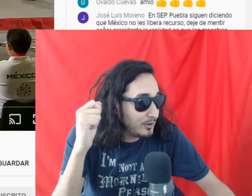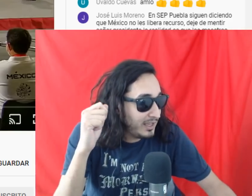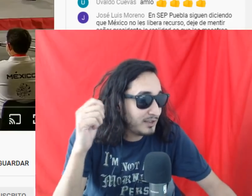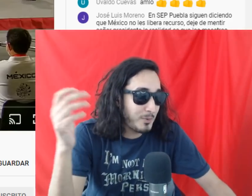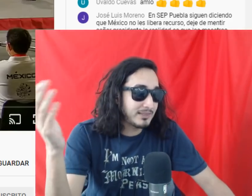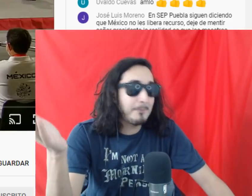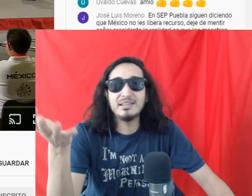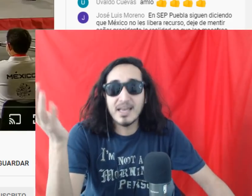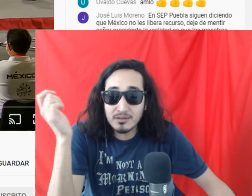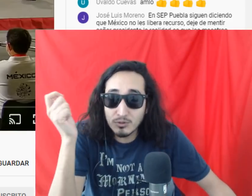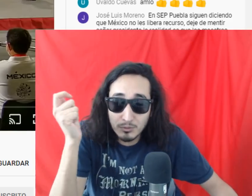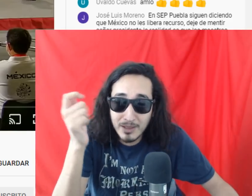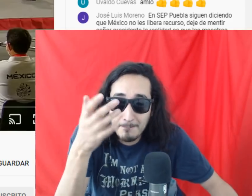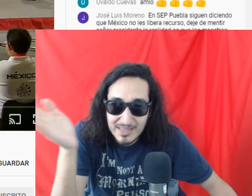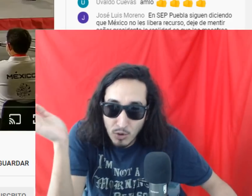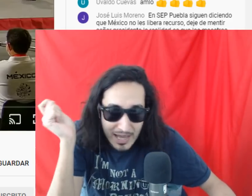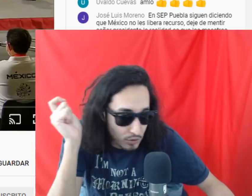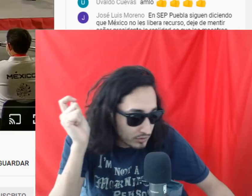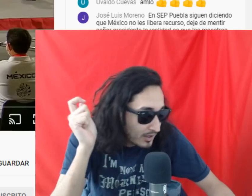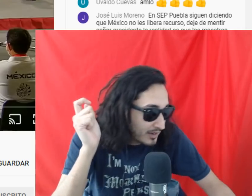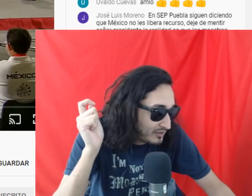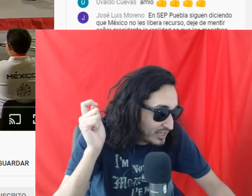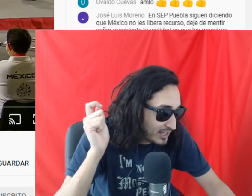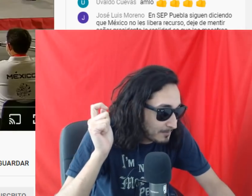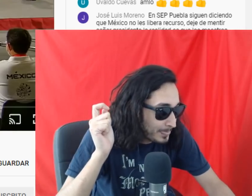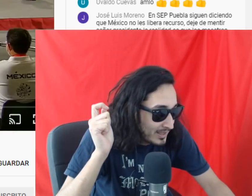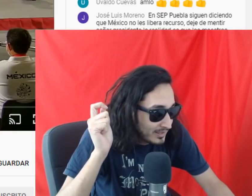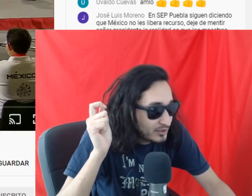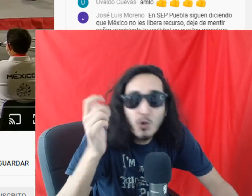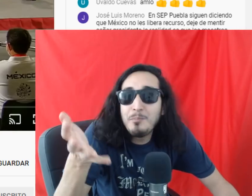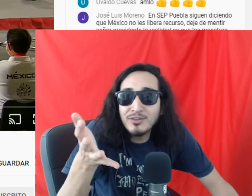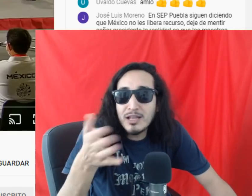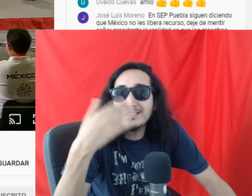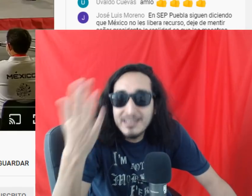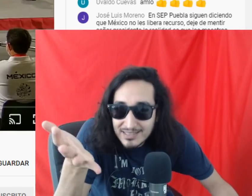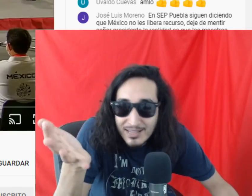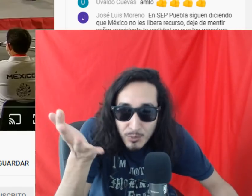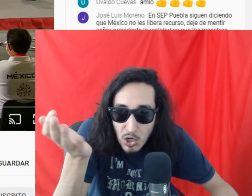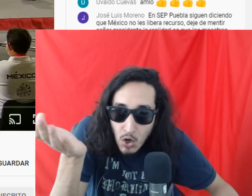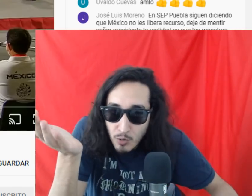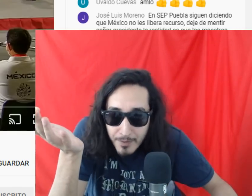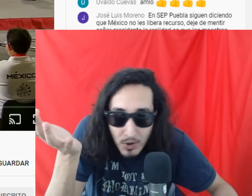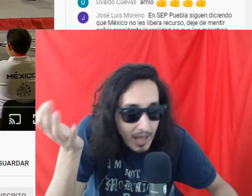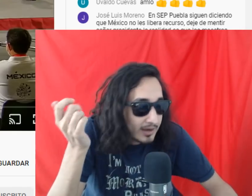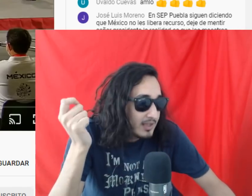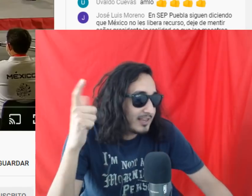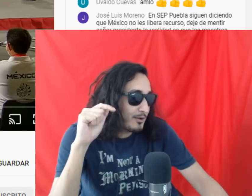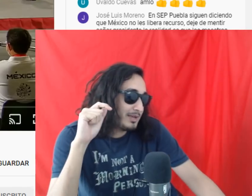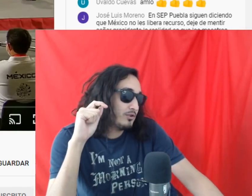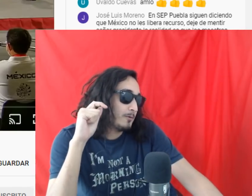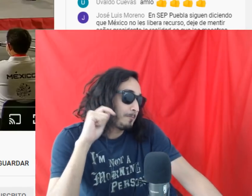canijo. Ni que estuviera tan pesados los arcos, las flechas. Disculpen, estoy en abstinencia. Ando muy loco, muy bipolar.